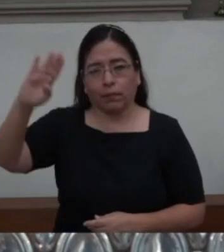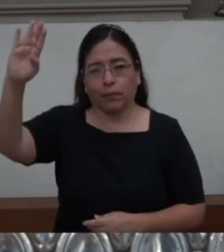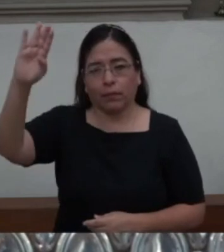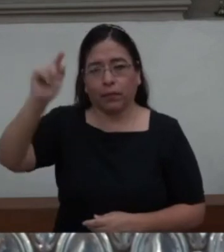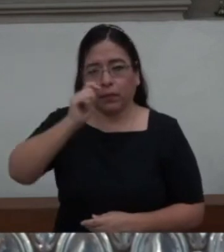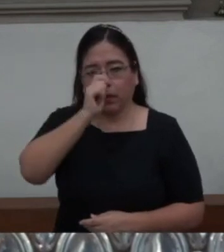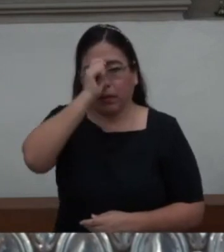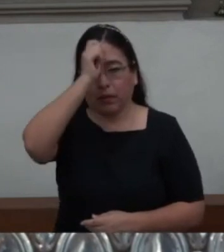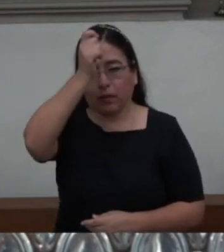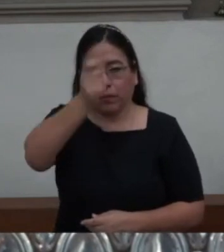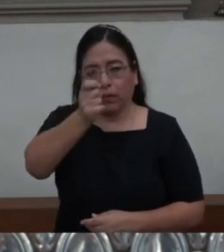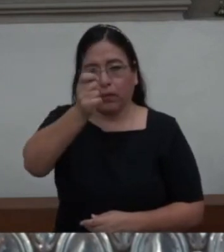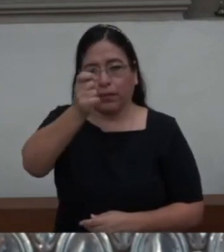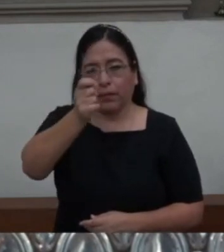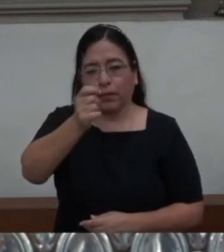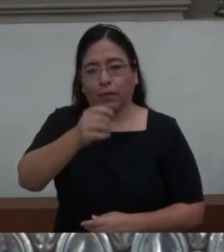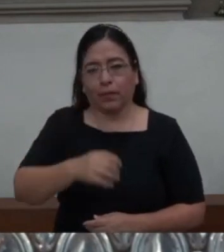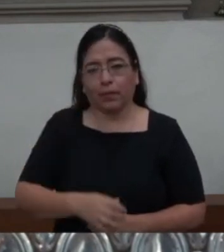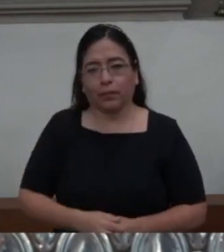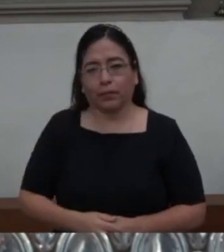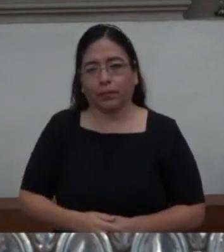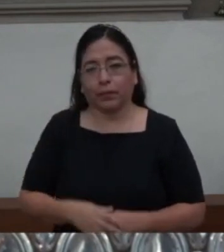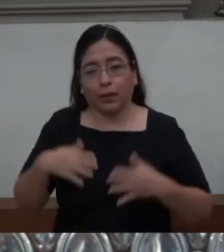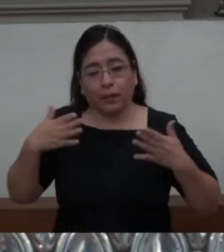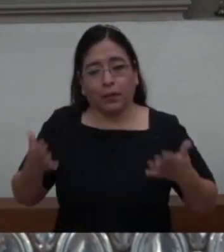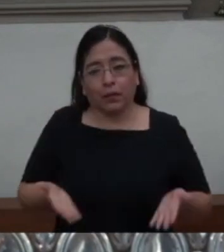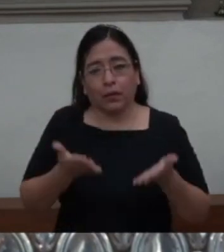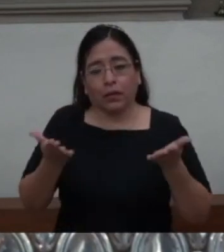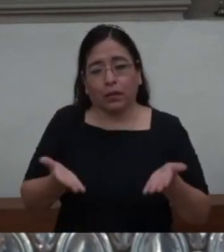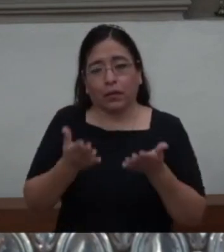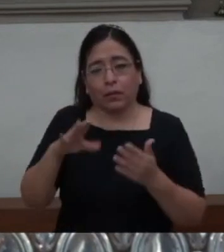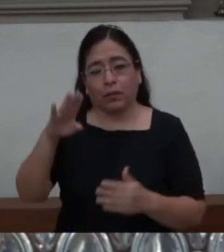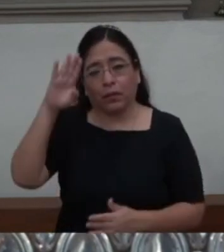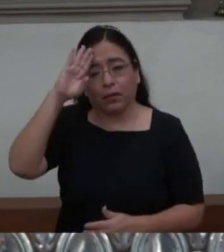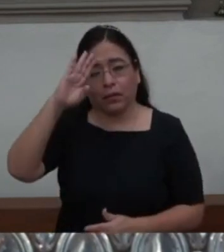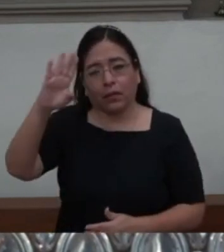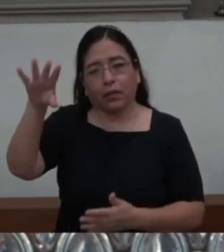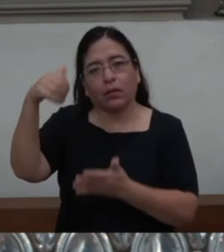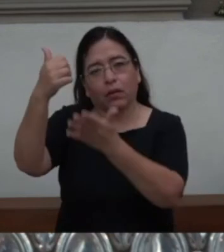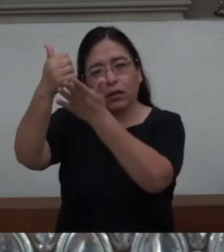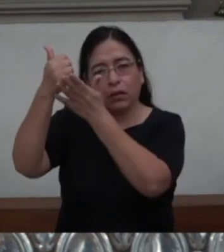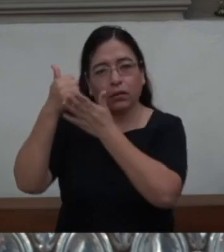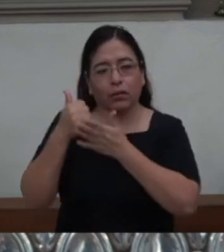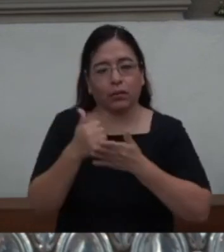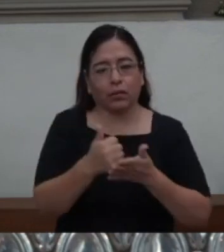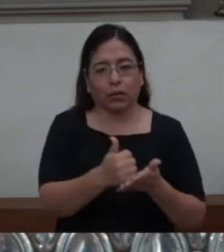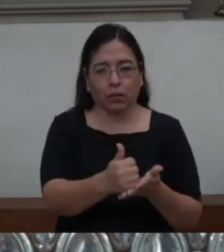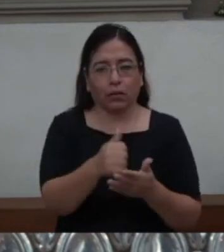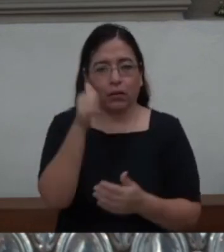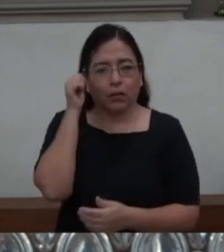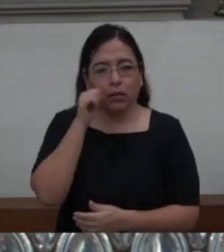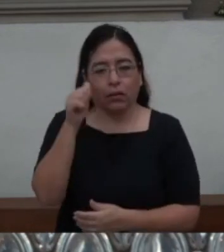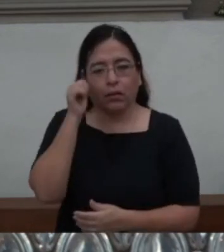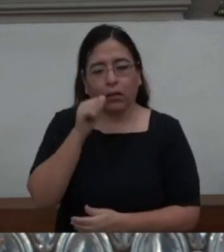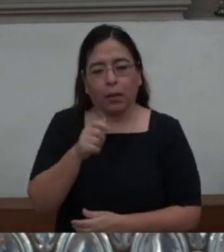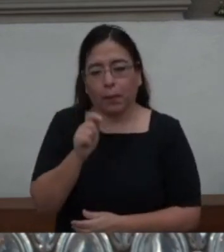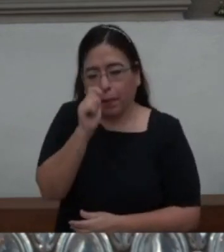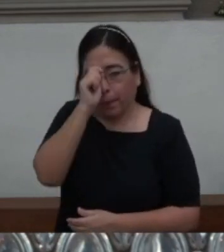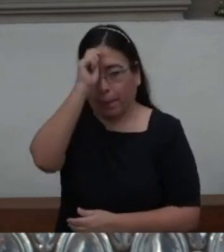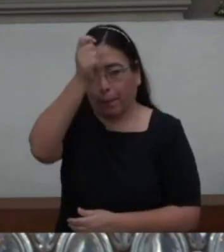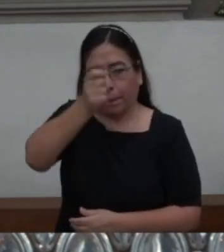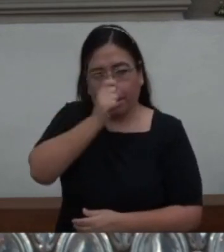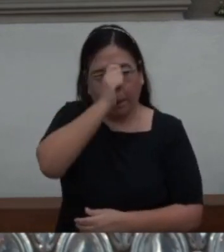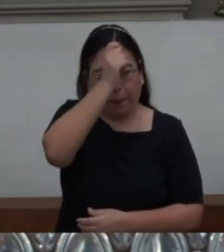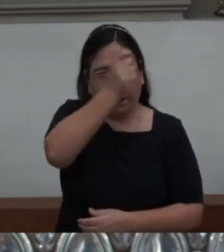Nos bendiga. Nos anime. Y nos ayude siempre. A bendecir.